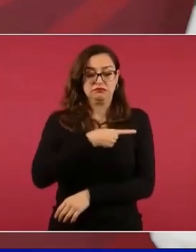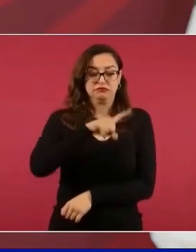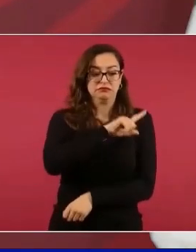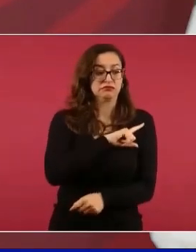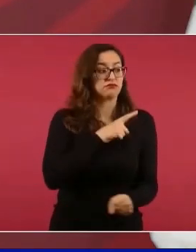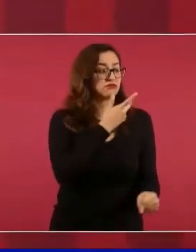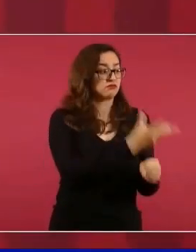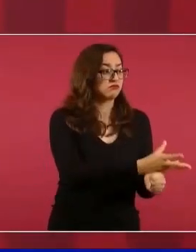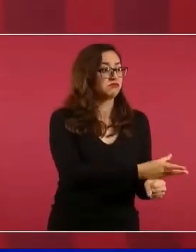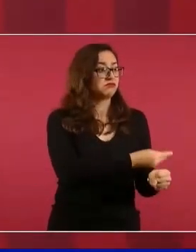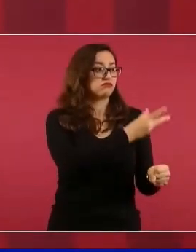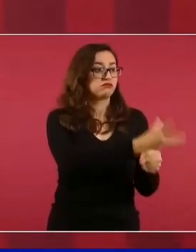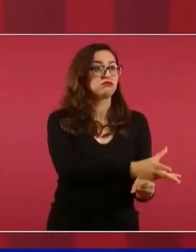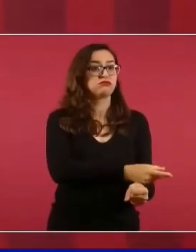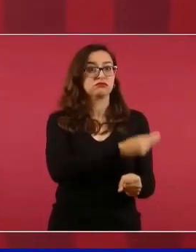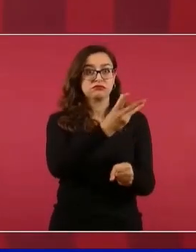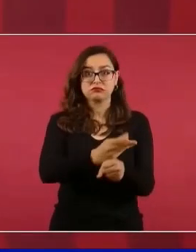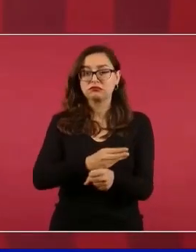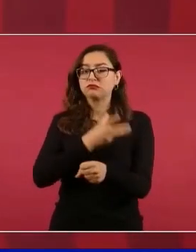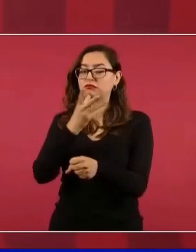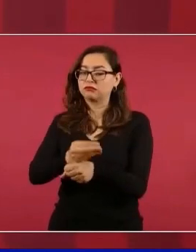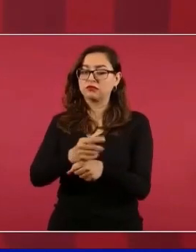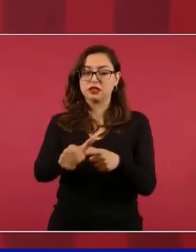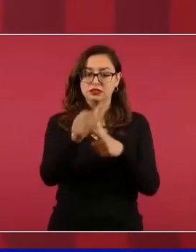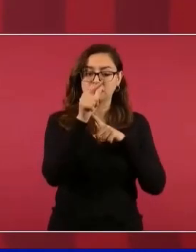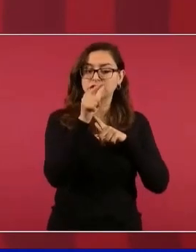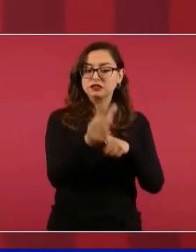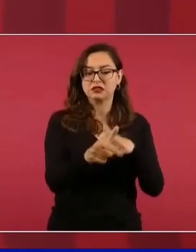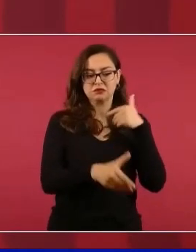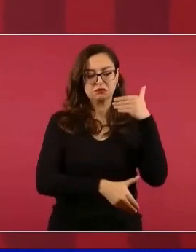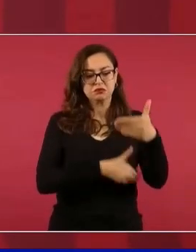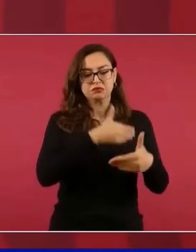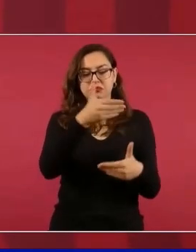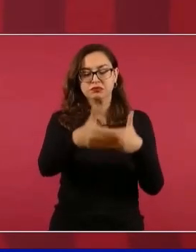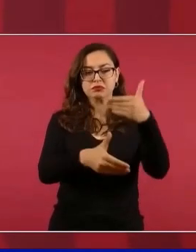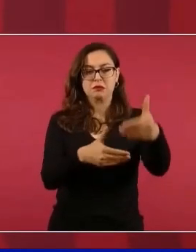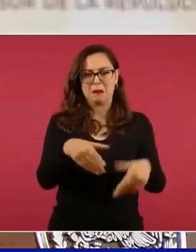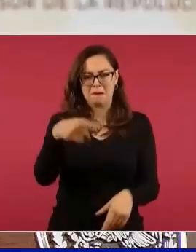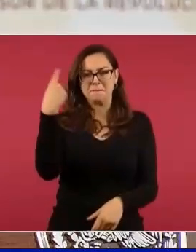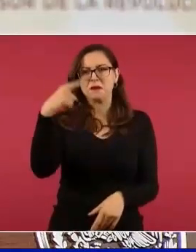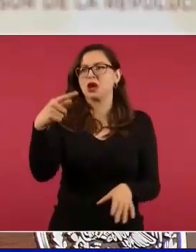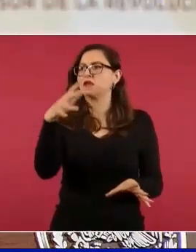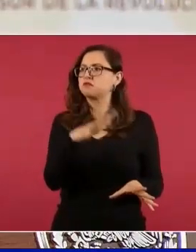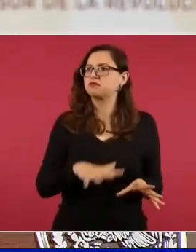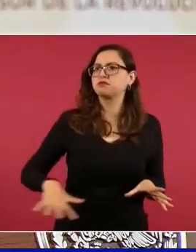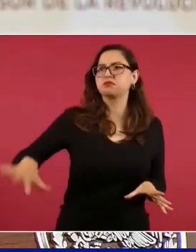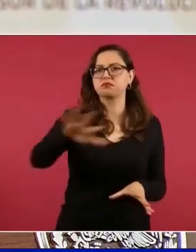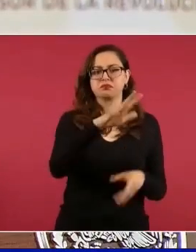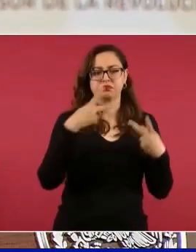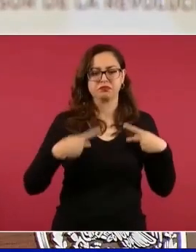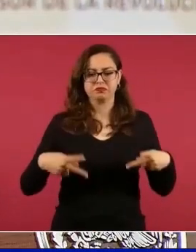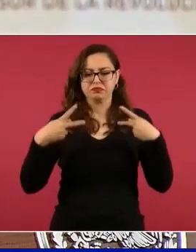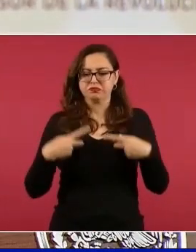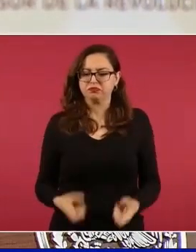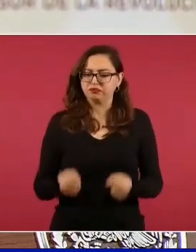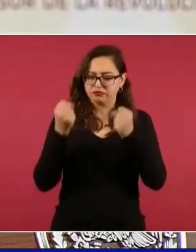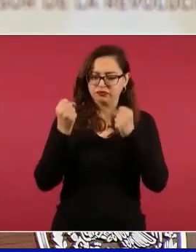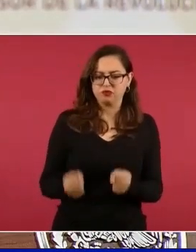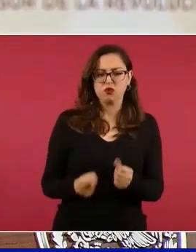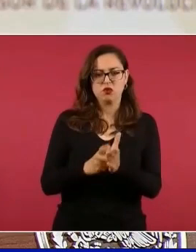para que se garantice el derecho del pueblo a la salud, atención médica, medicamentos